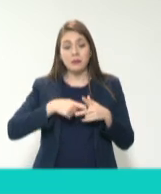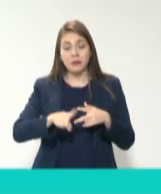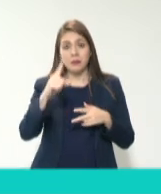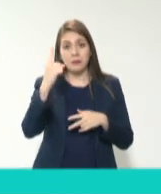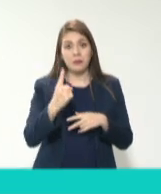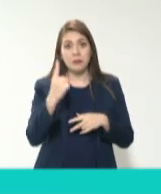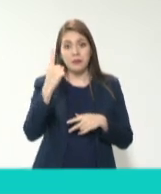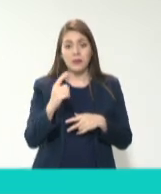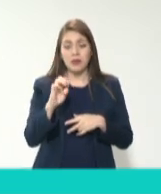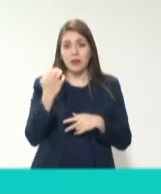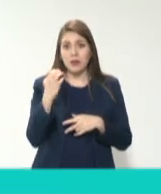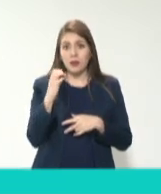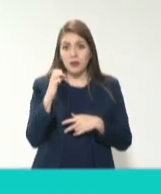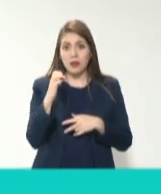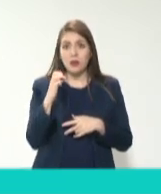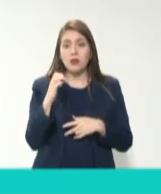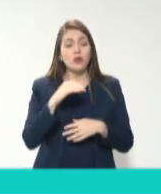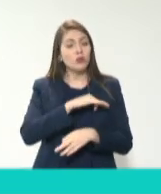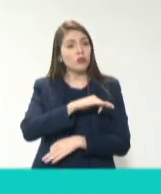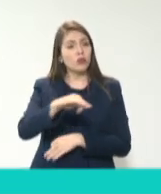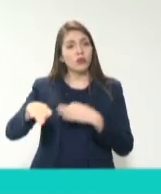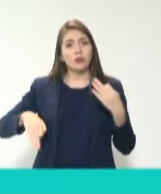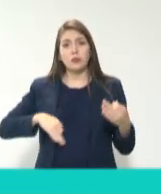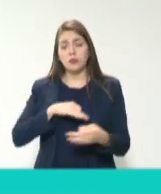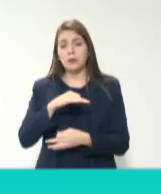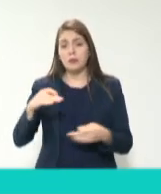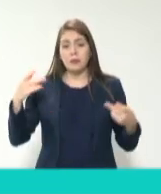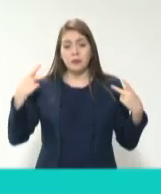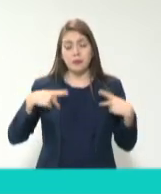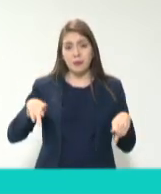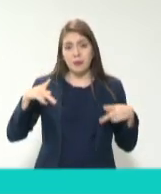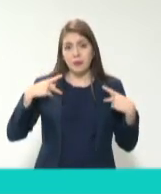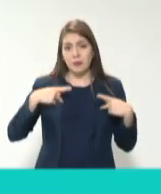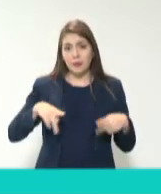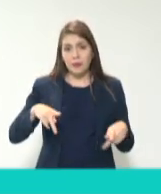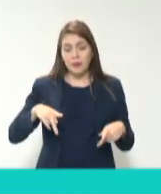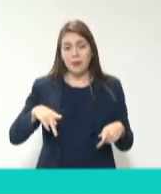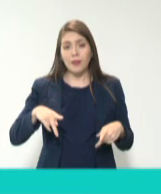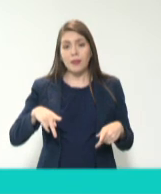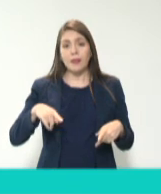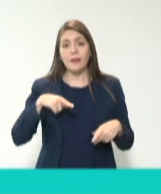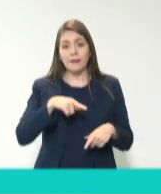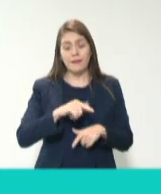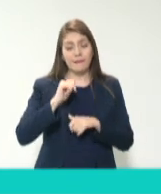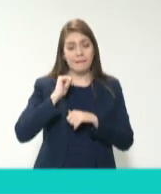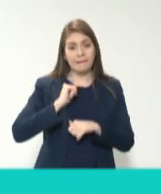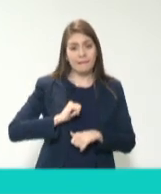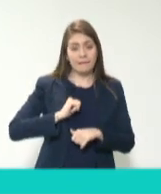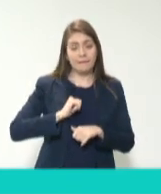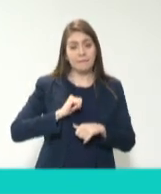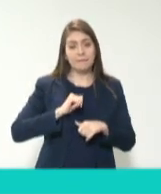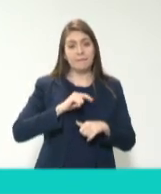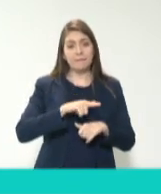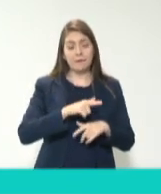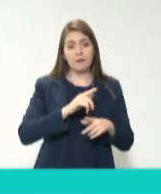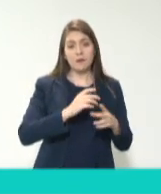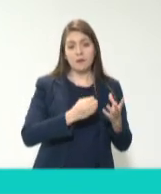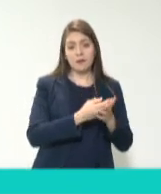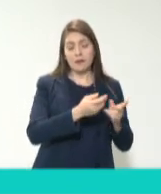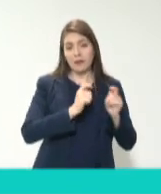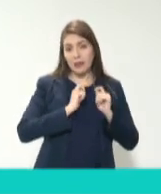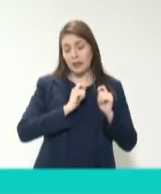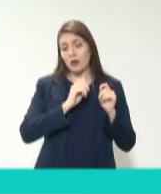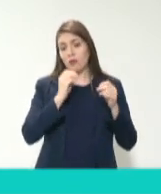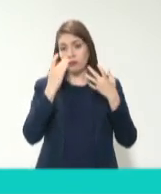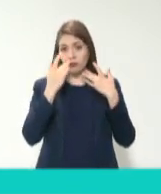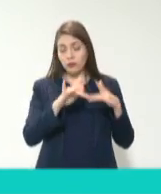cualquier persona que entre o salga en su cargo federal tendrá que usar estos nuevos formatos y